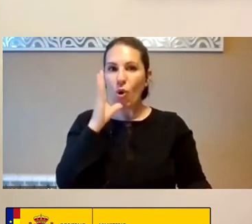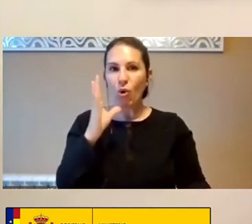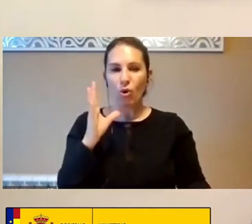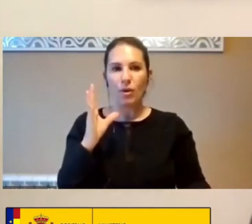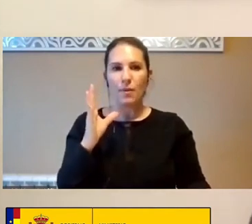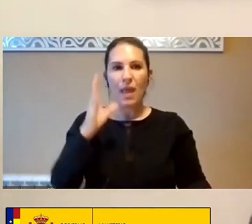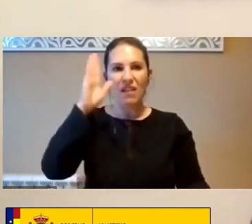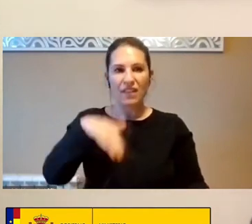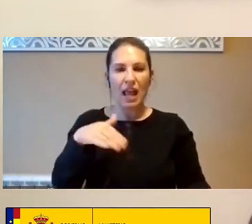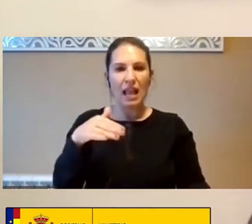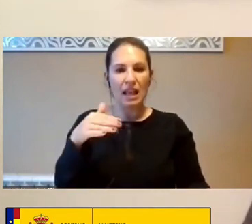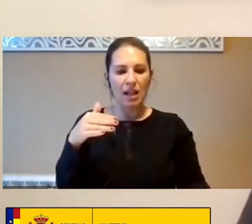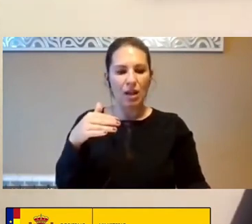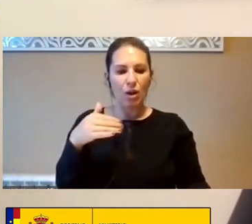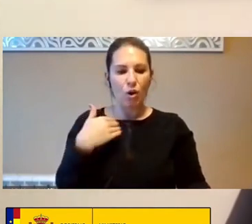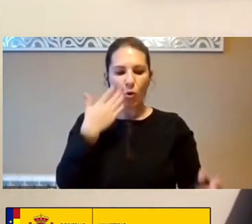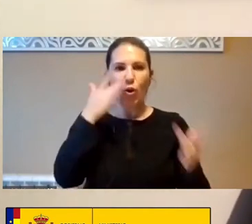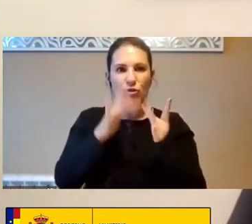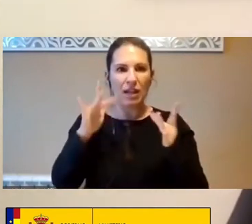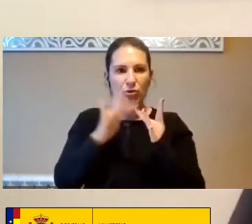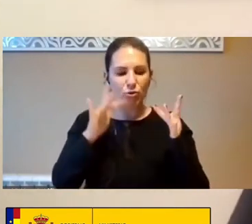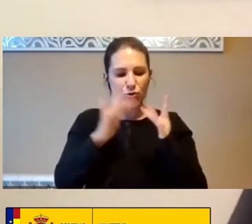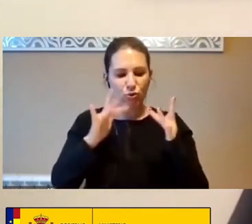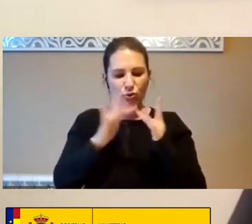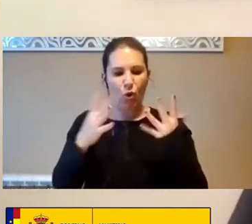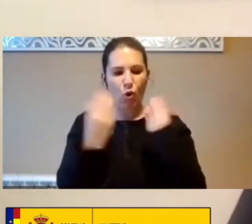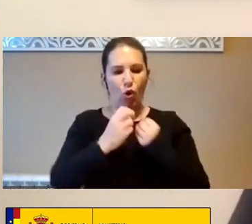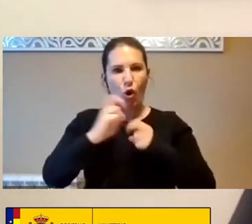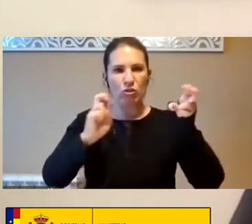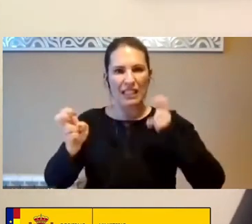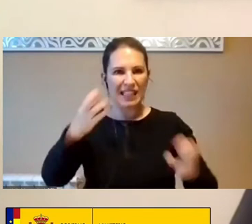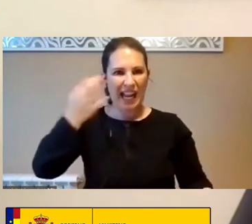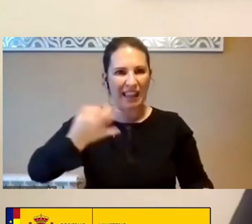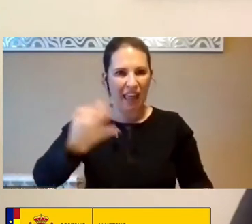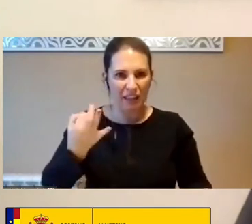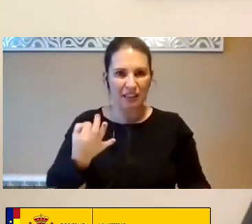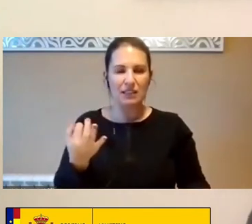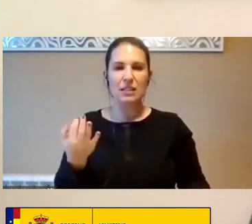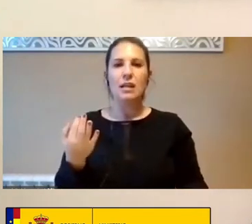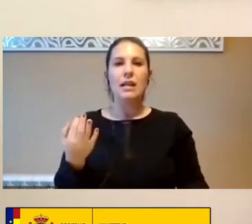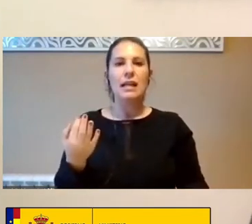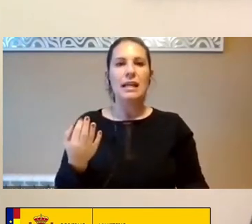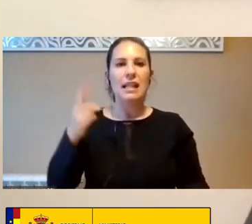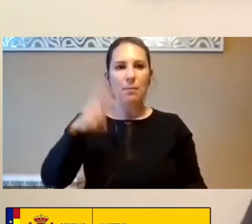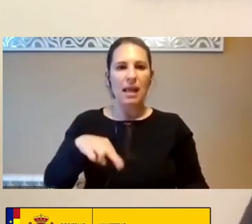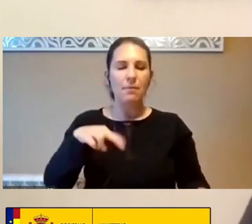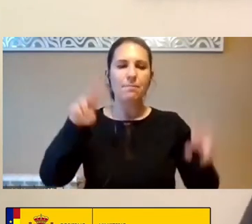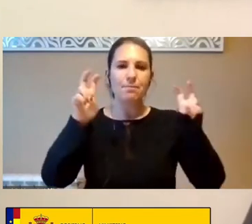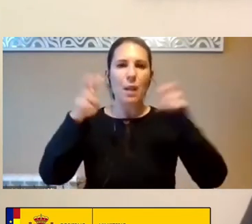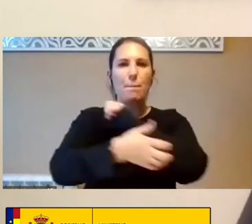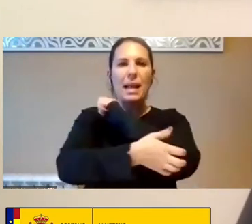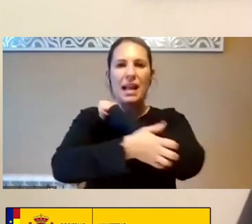Presencia Y Ese Directo Contacto Con Otras Realidades Y La Precarización